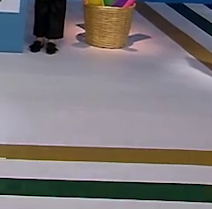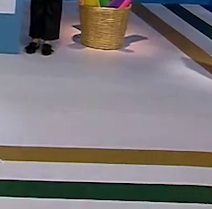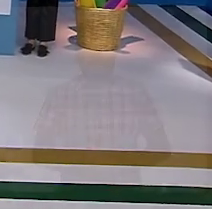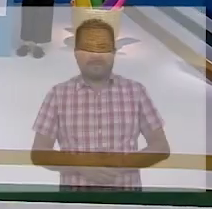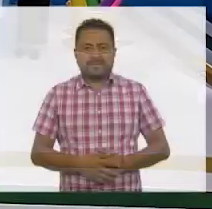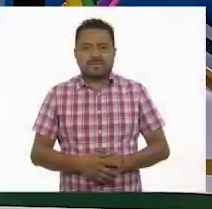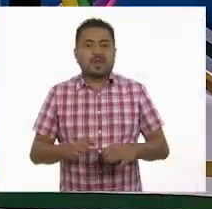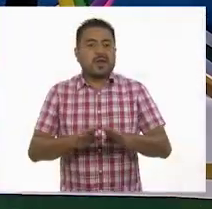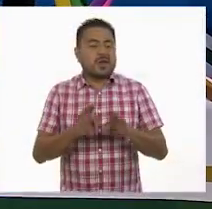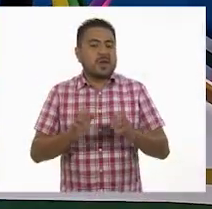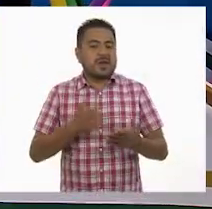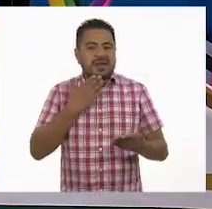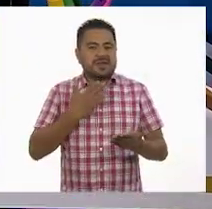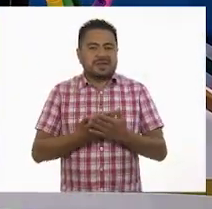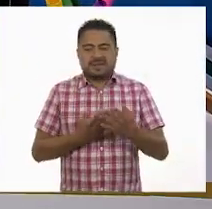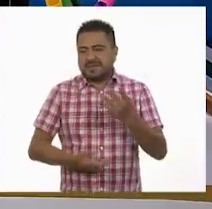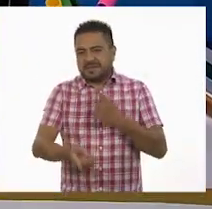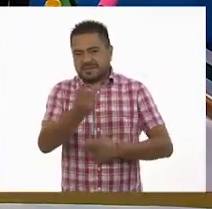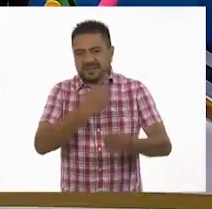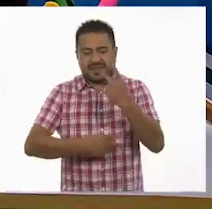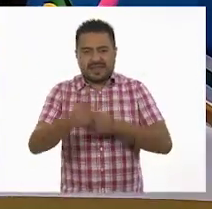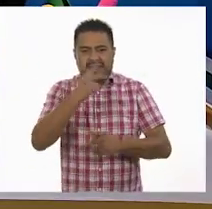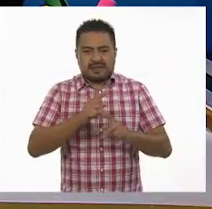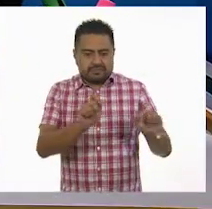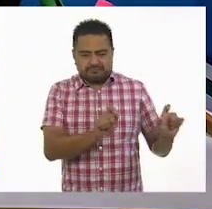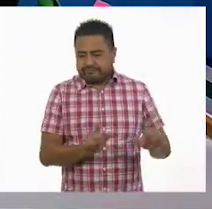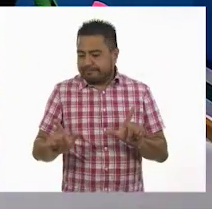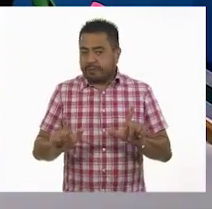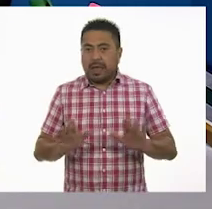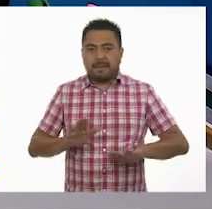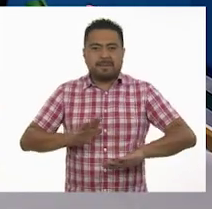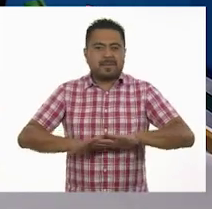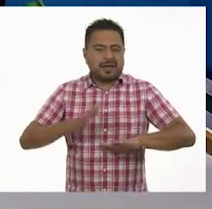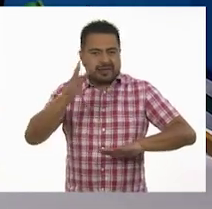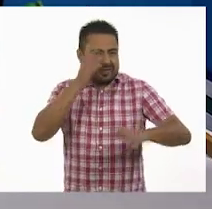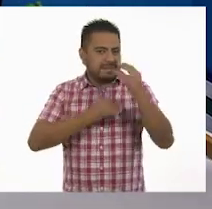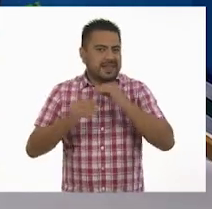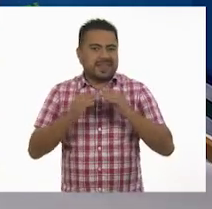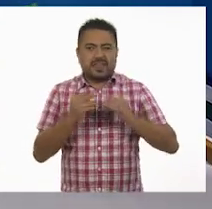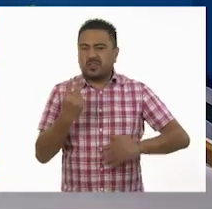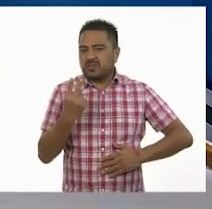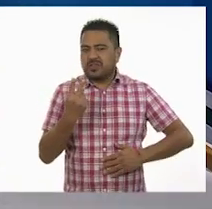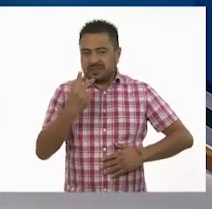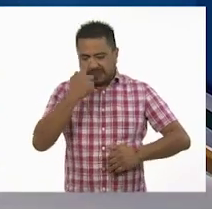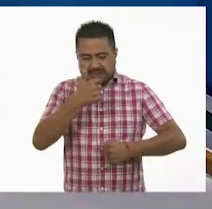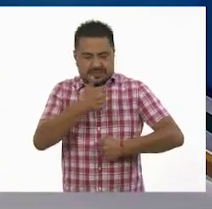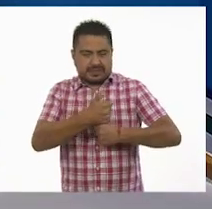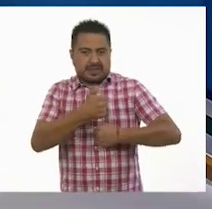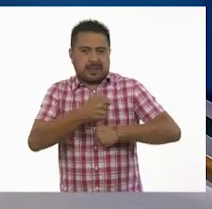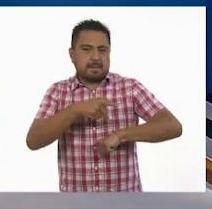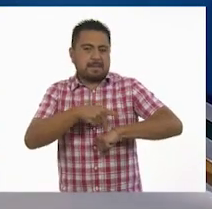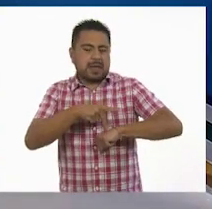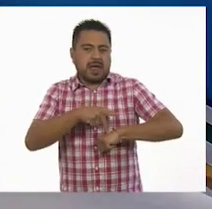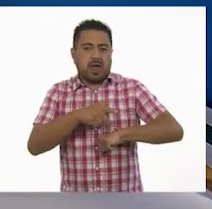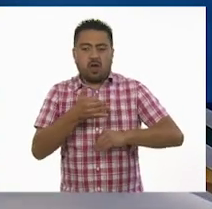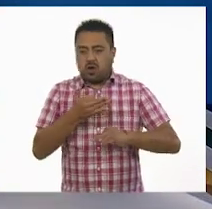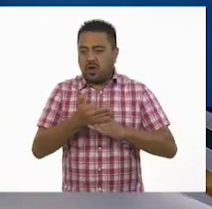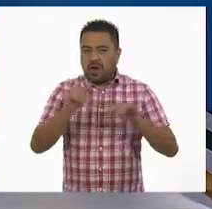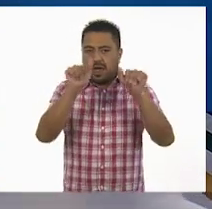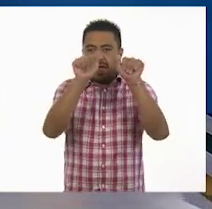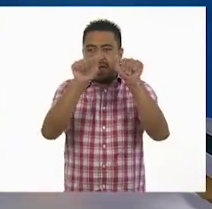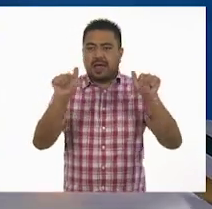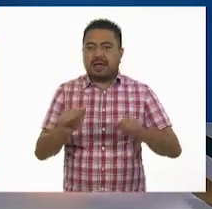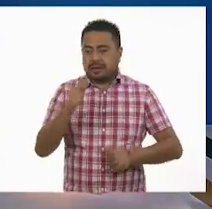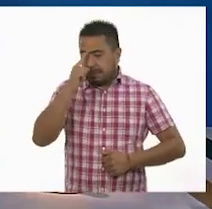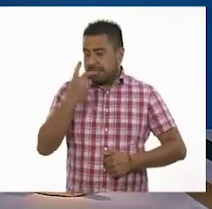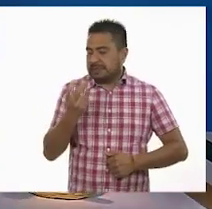¿Cómo están? Bienvenidos y bienvenidas a una sesión más de Aprende en Casa 2 para sexto grado y hoy nos toca artes. Y